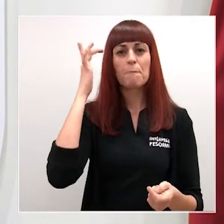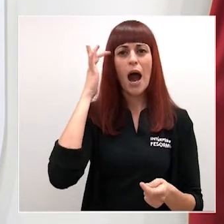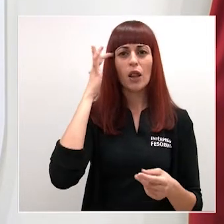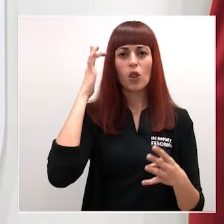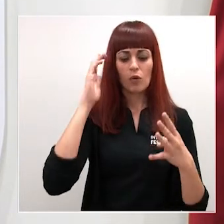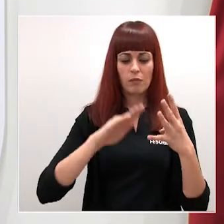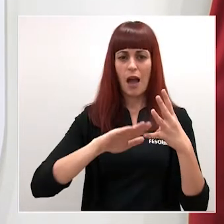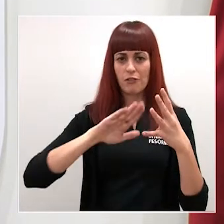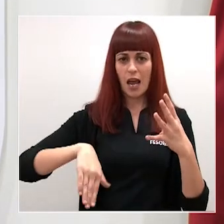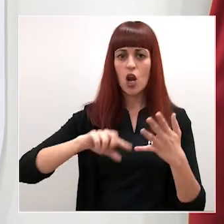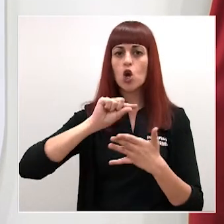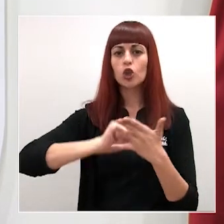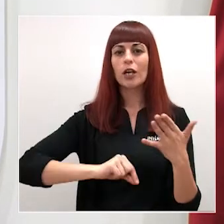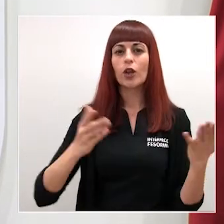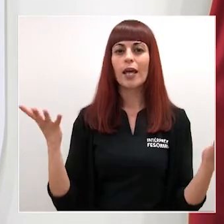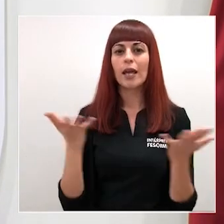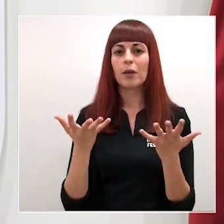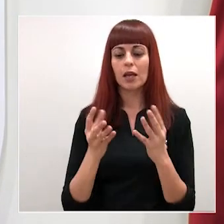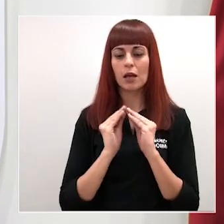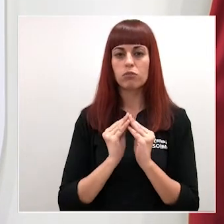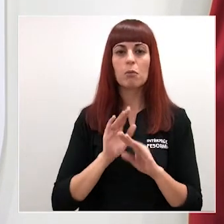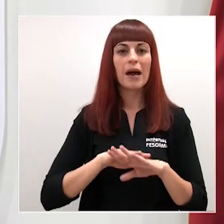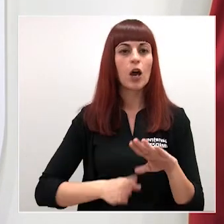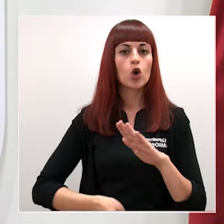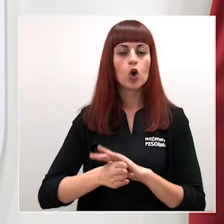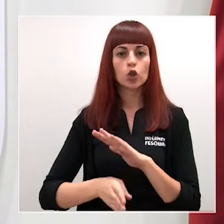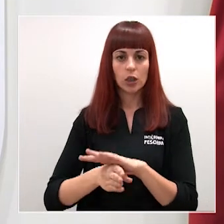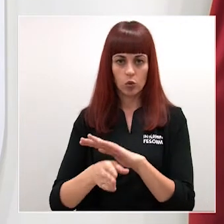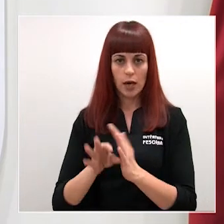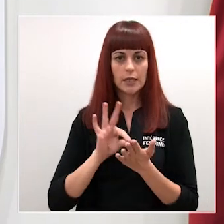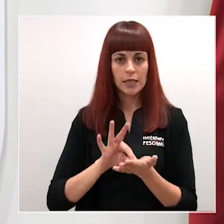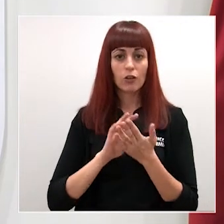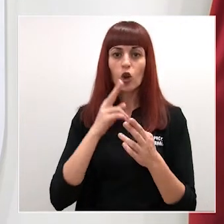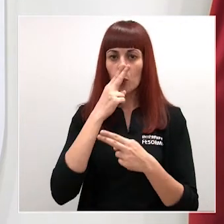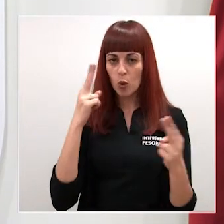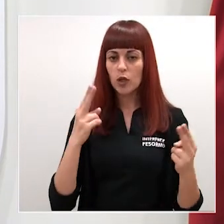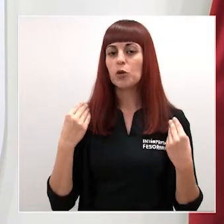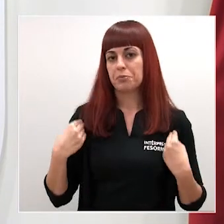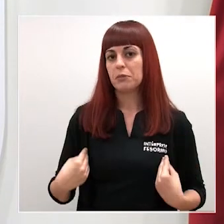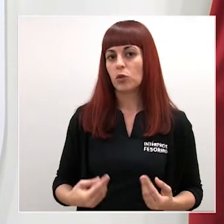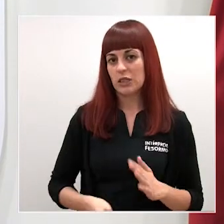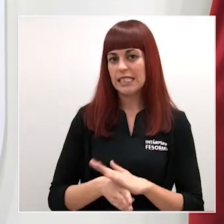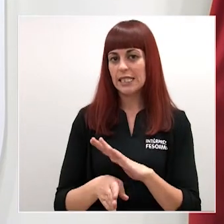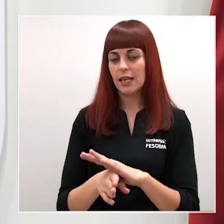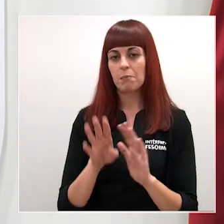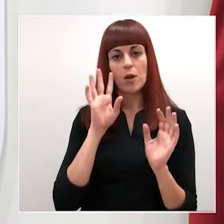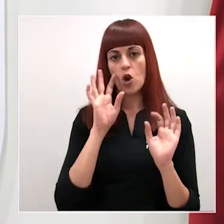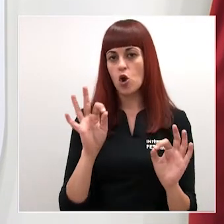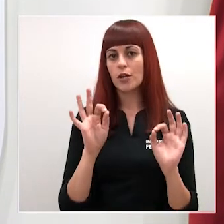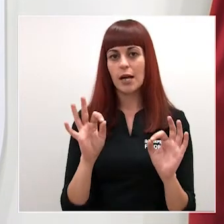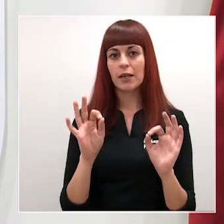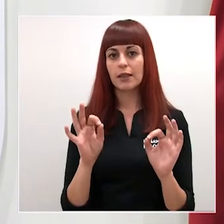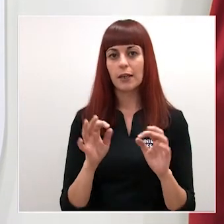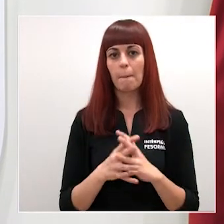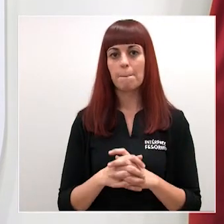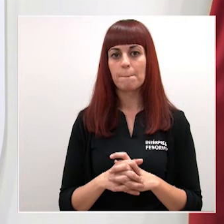elaboró un contrato de emergencia pues para continuar prestando ese servicio público puesto que lógicamente y más